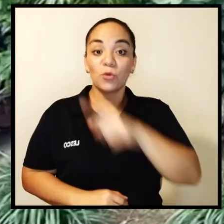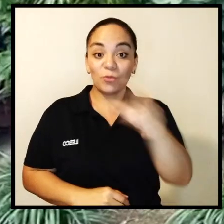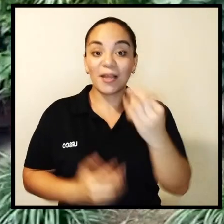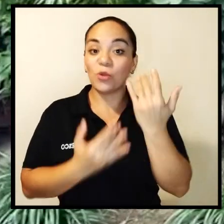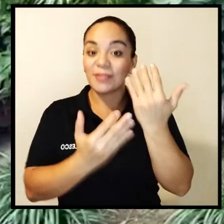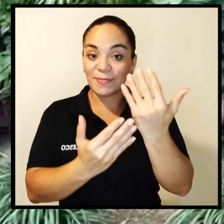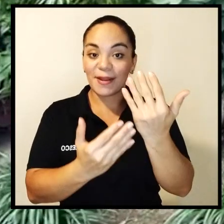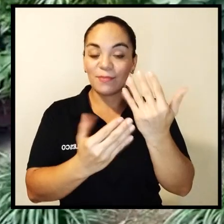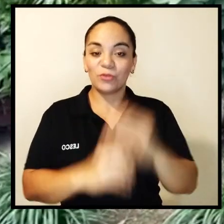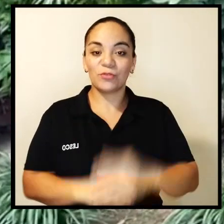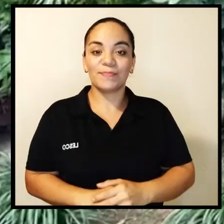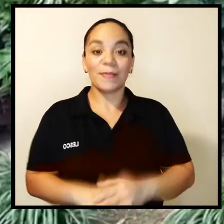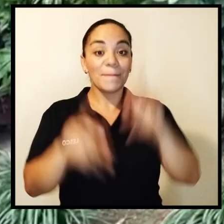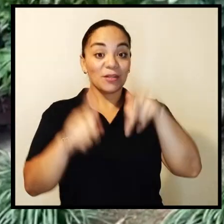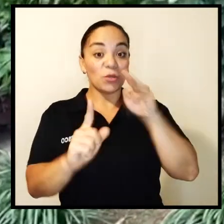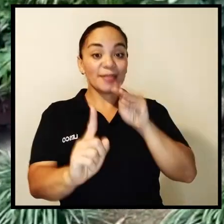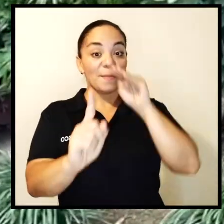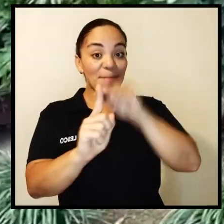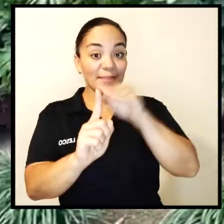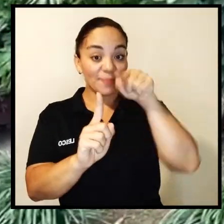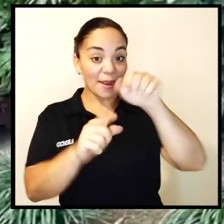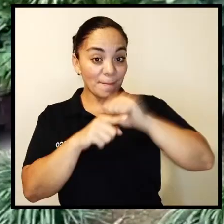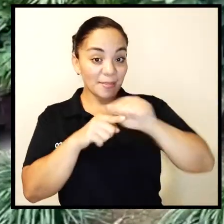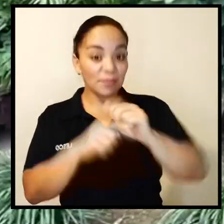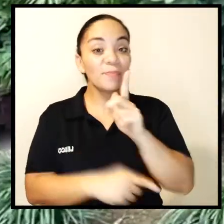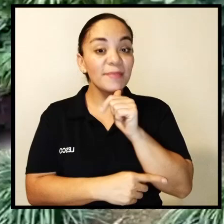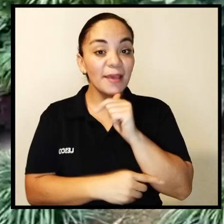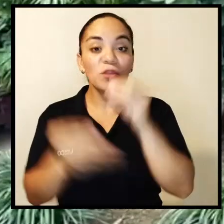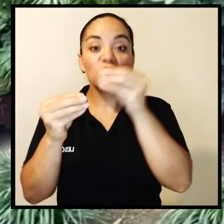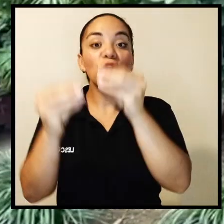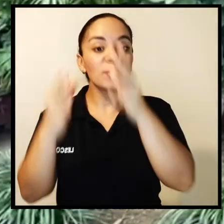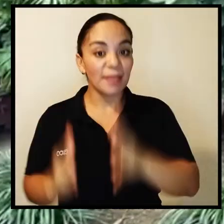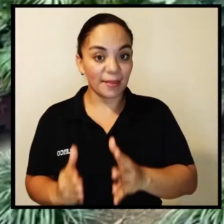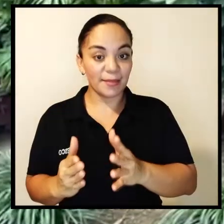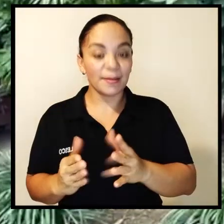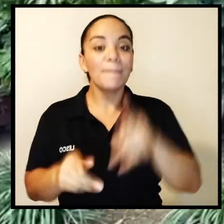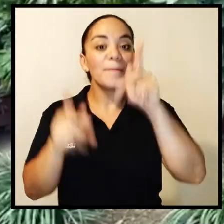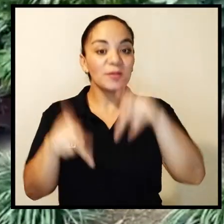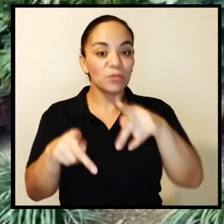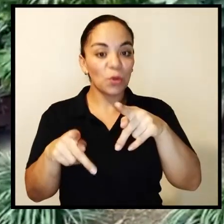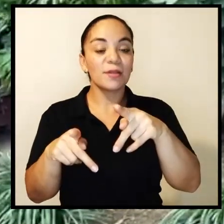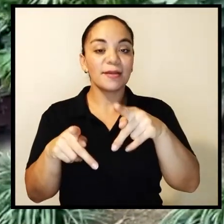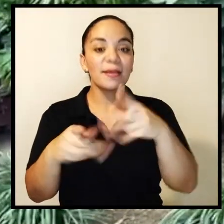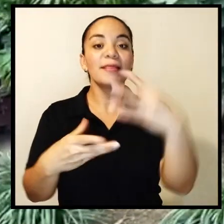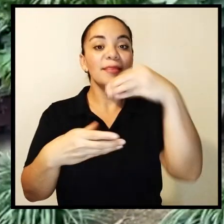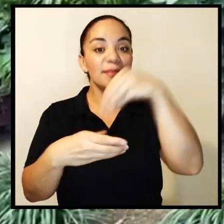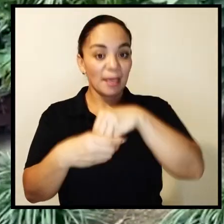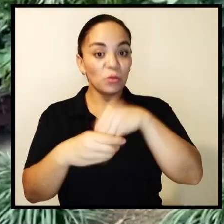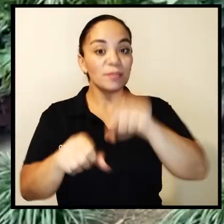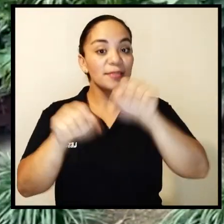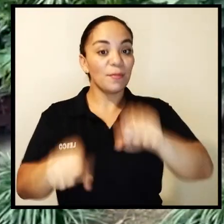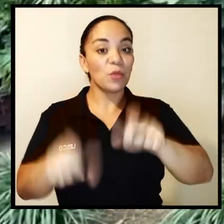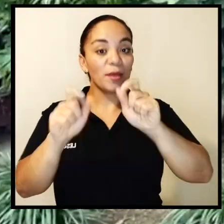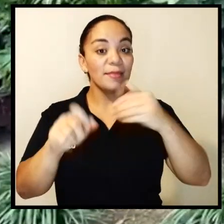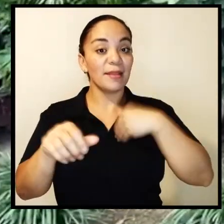los esperamos. El público meta para esta capacitación son los docentes, todas esas personas que están dentro de la educación, que tengan